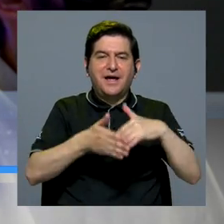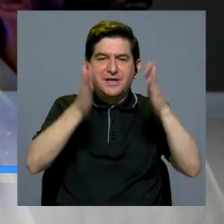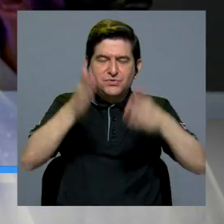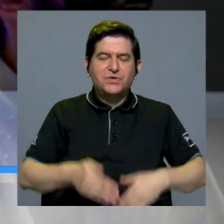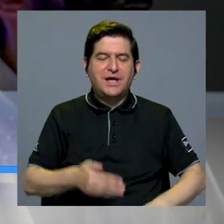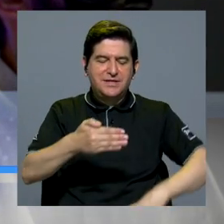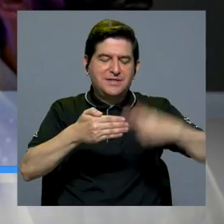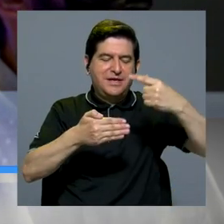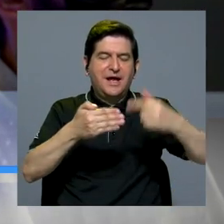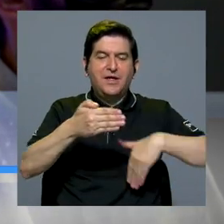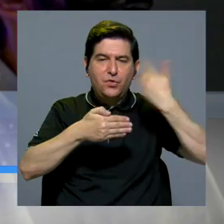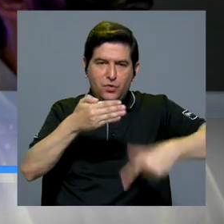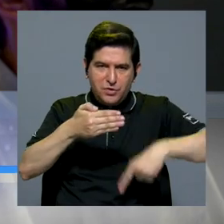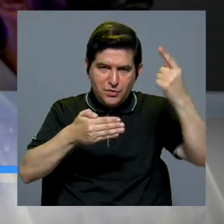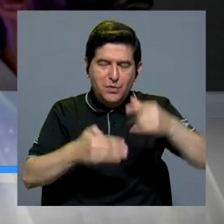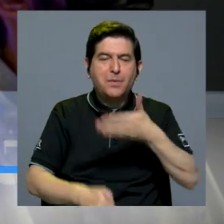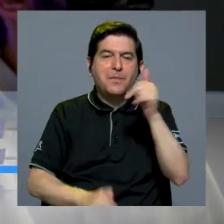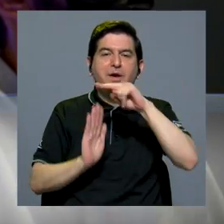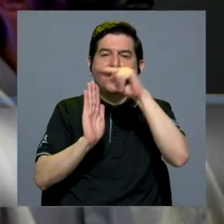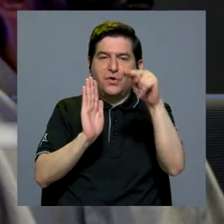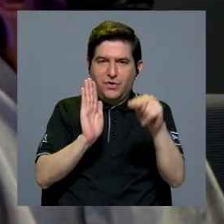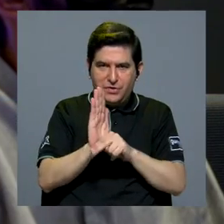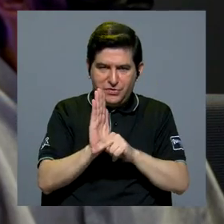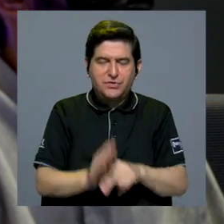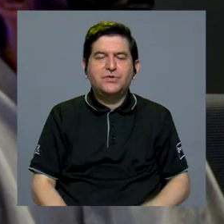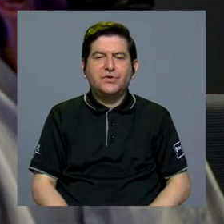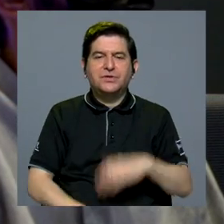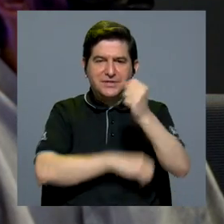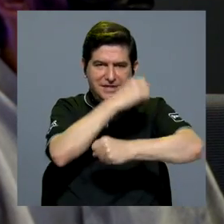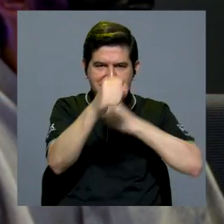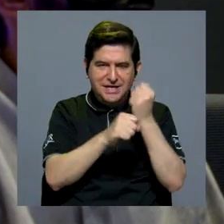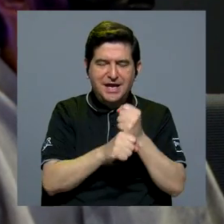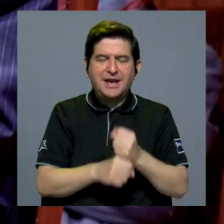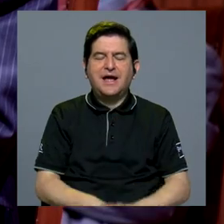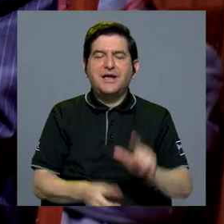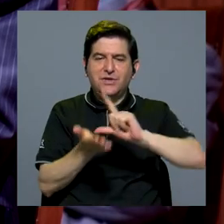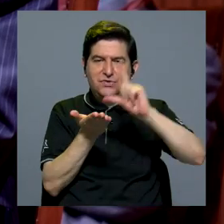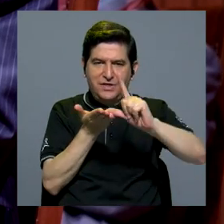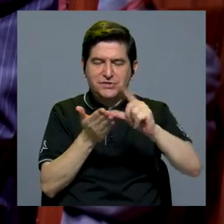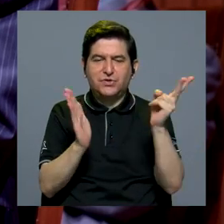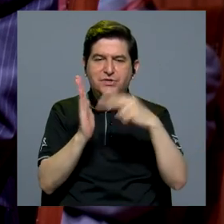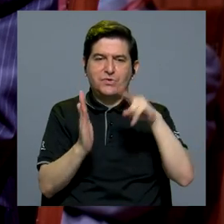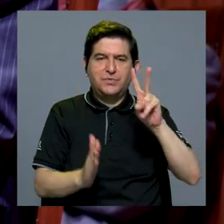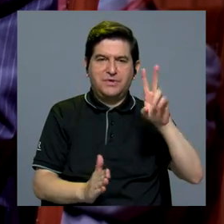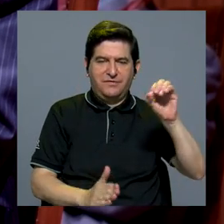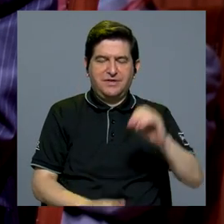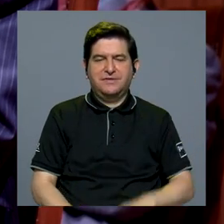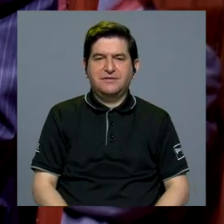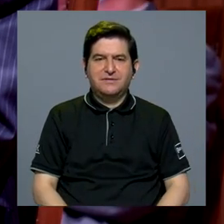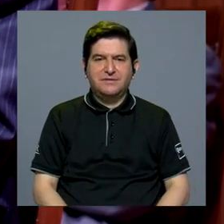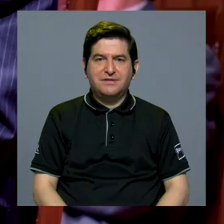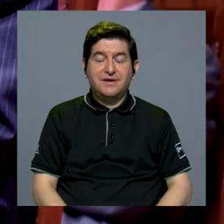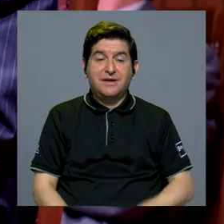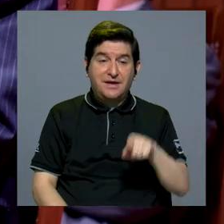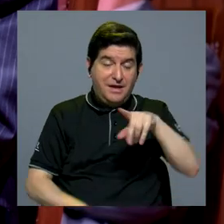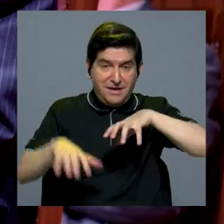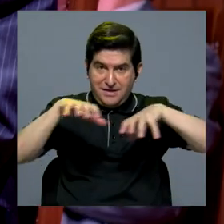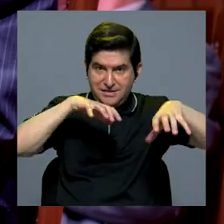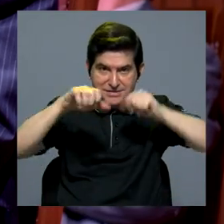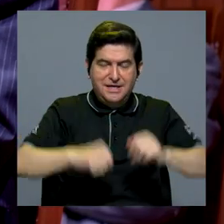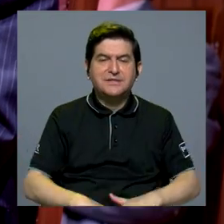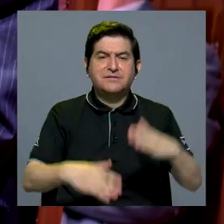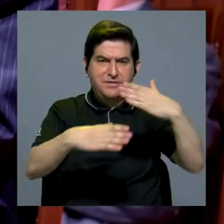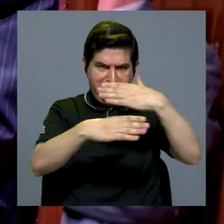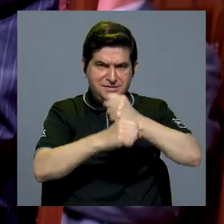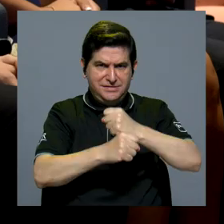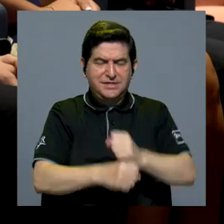y posgrado con los mejores promedios durante el año lectivo 2020. Esta es una ceremonia que se